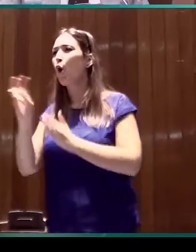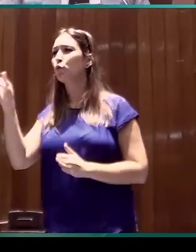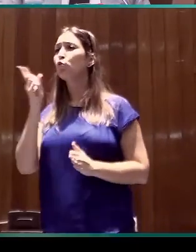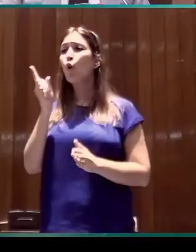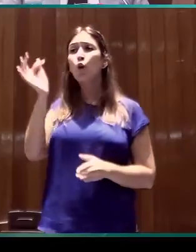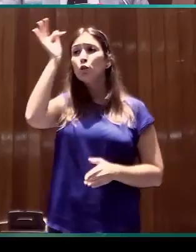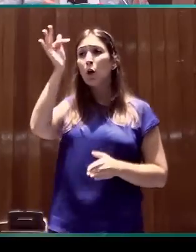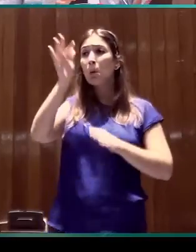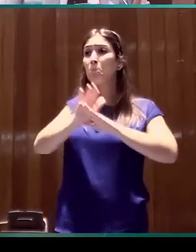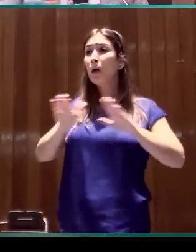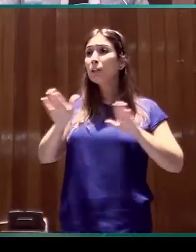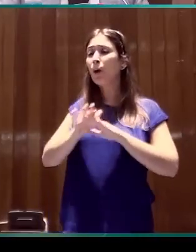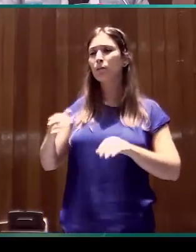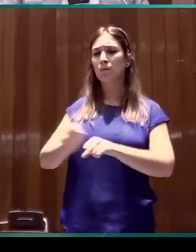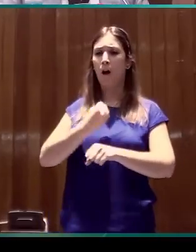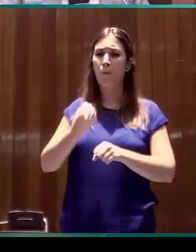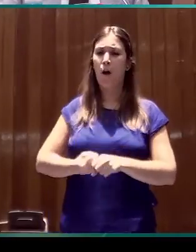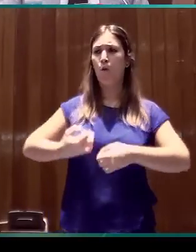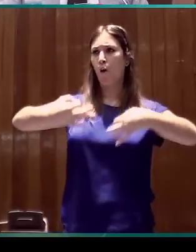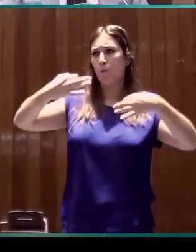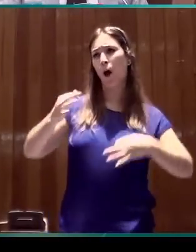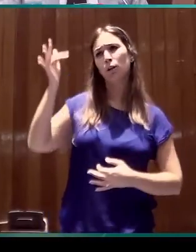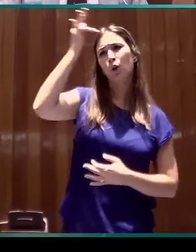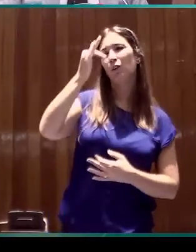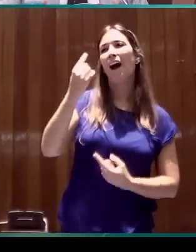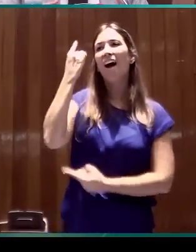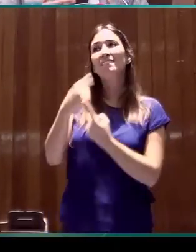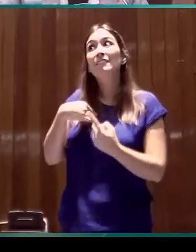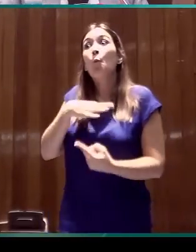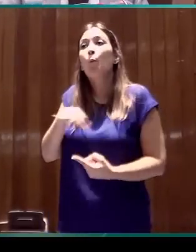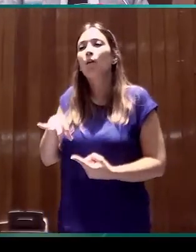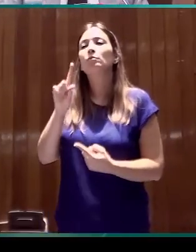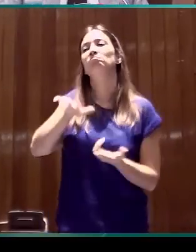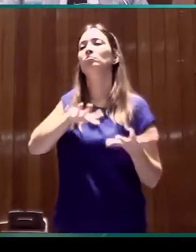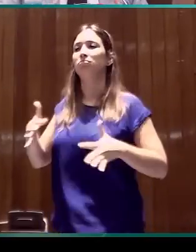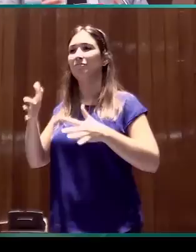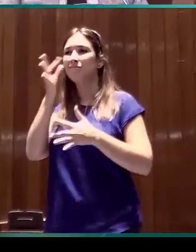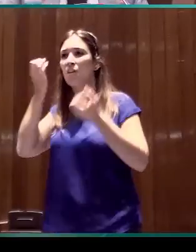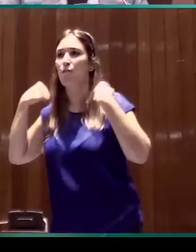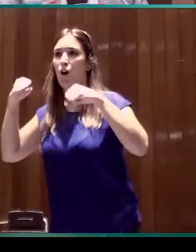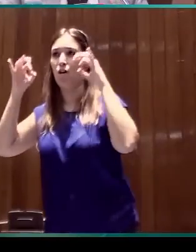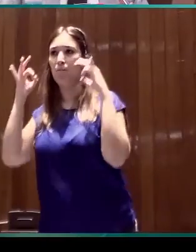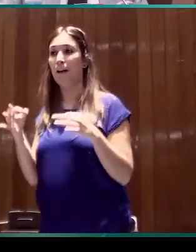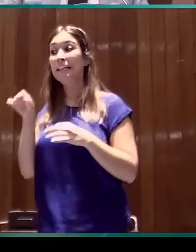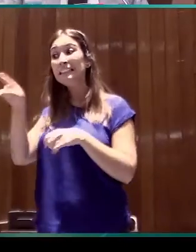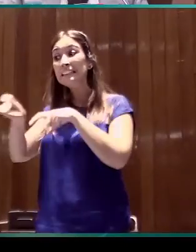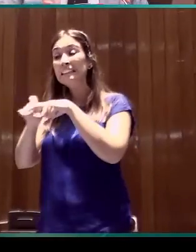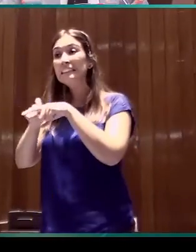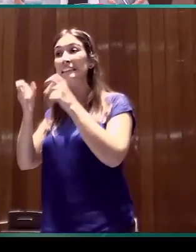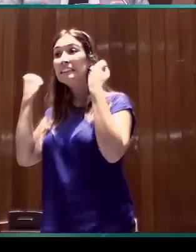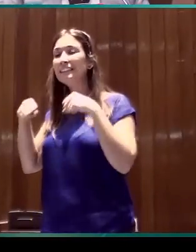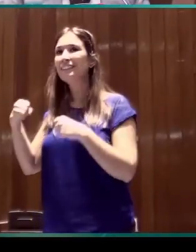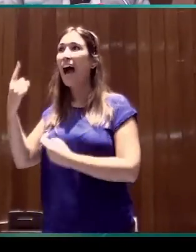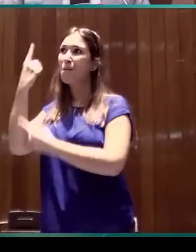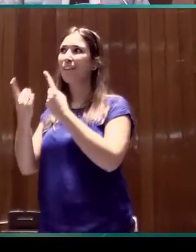teoría, de nuestro trabajo teórico y formal, a la aplicación. Y, en ese sentido, intentamos encontrar, o nos